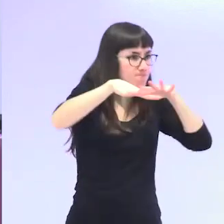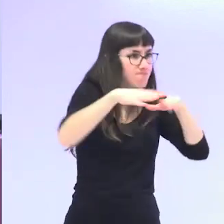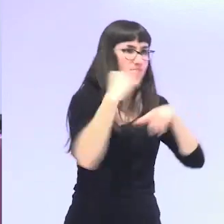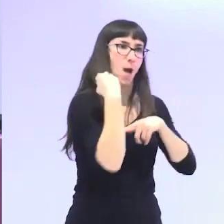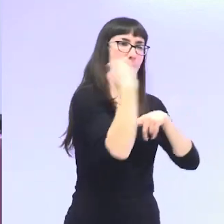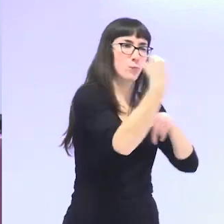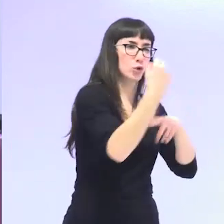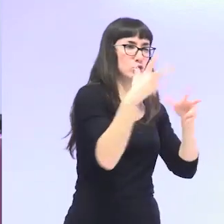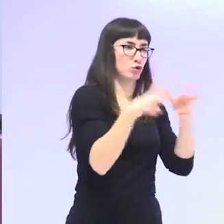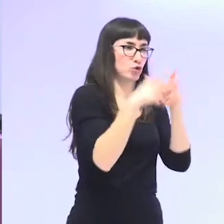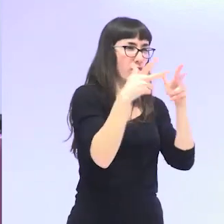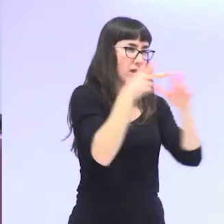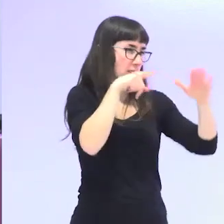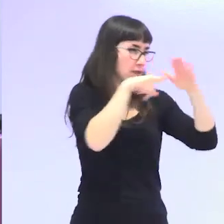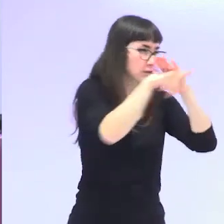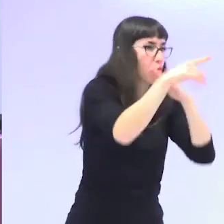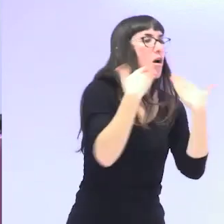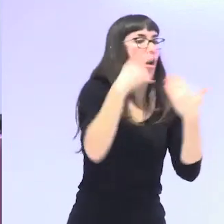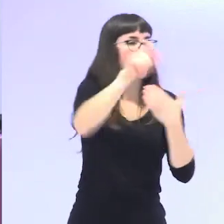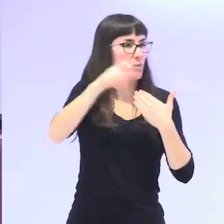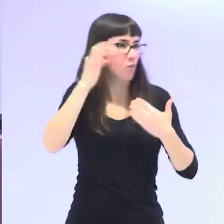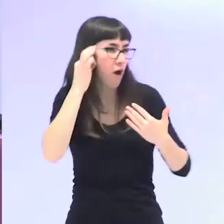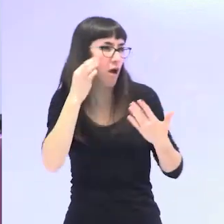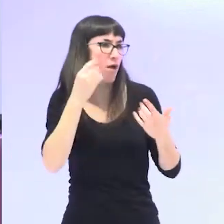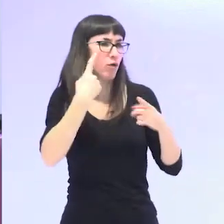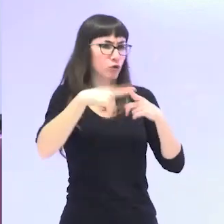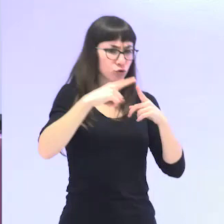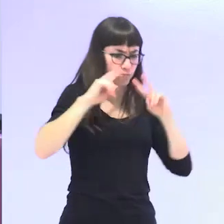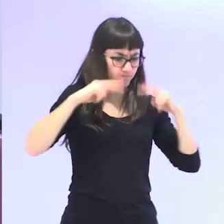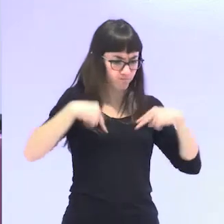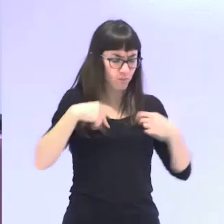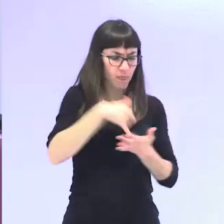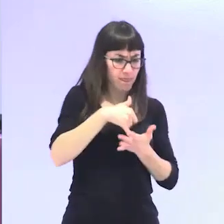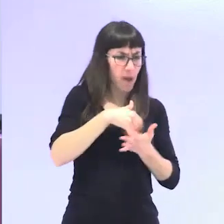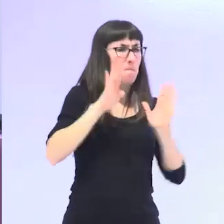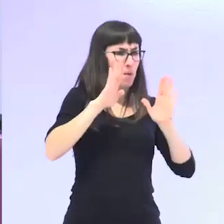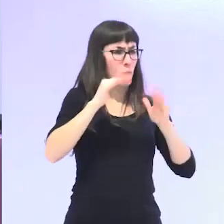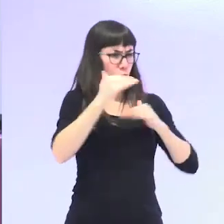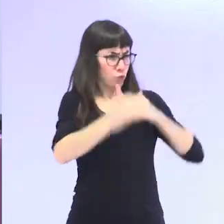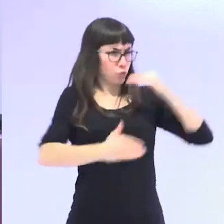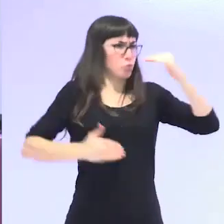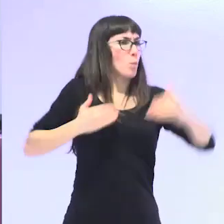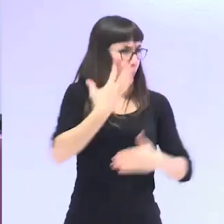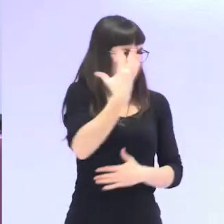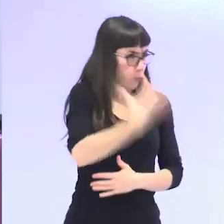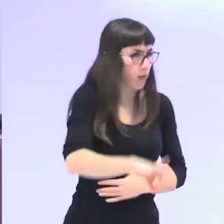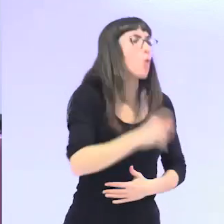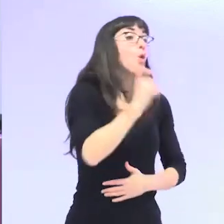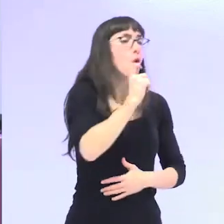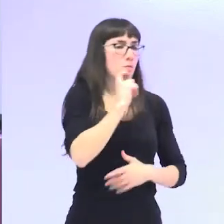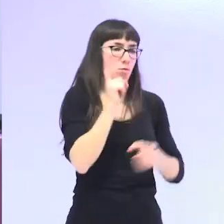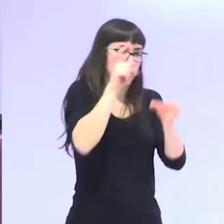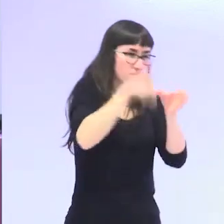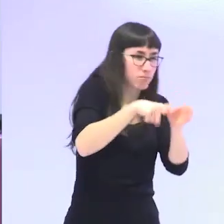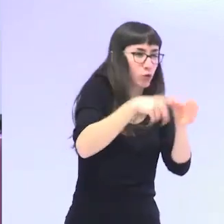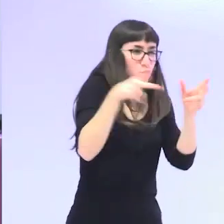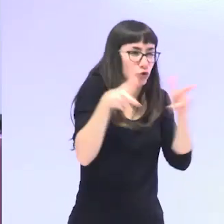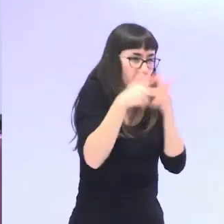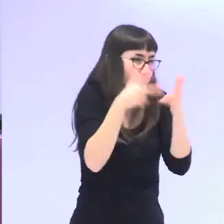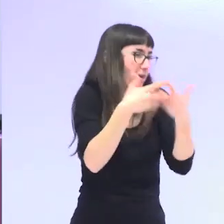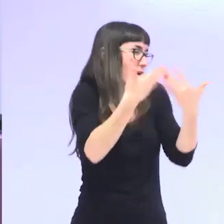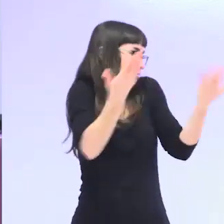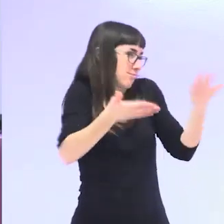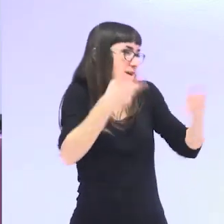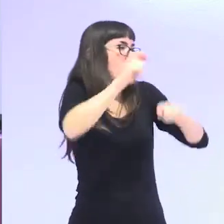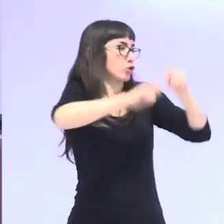social y también cómo pueden superar parte de esas vulnerabilidades precisamente a través de la participación social y sobre todo del